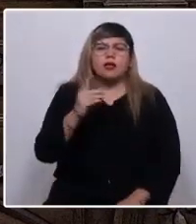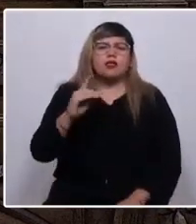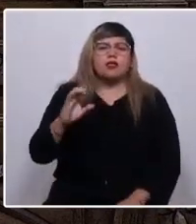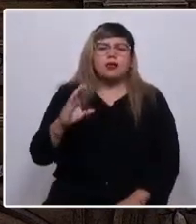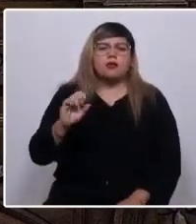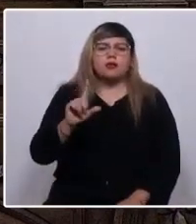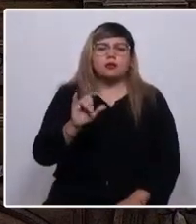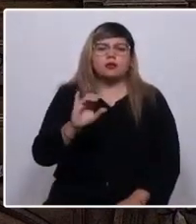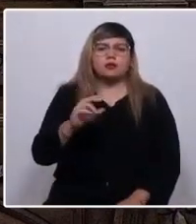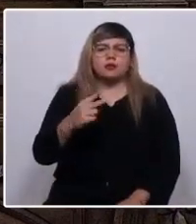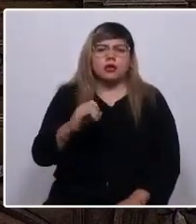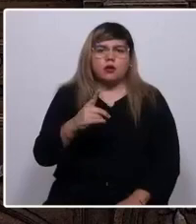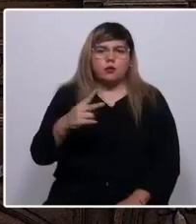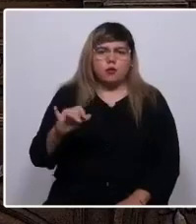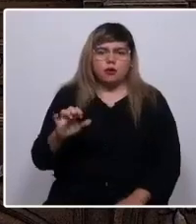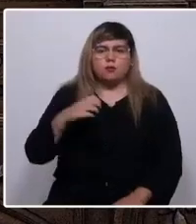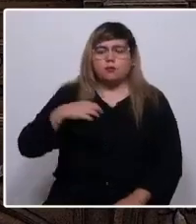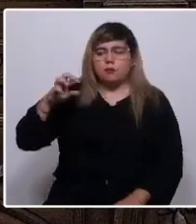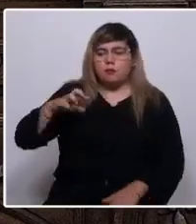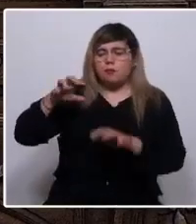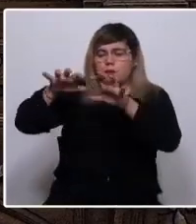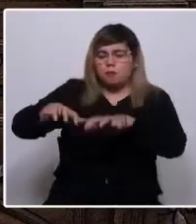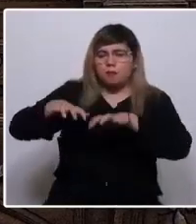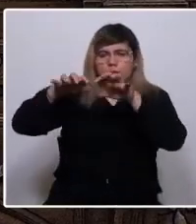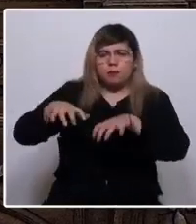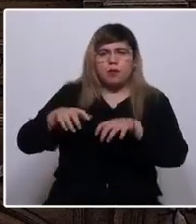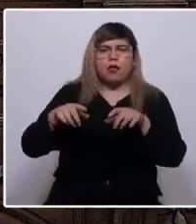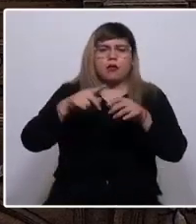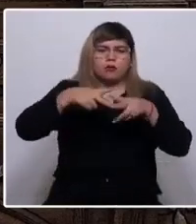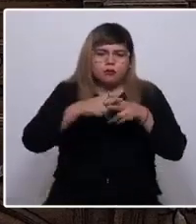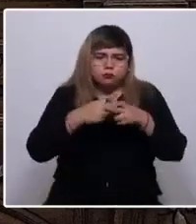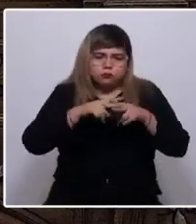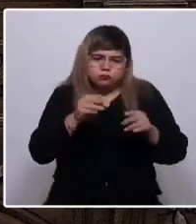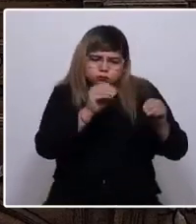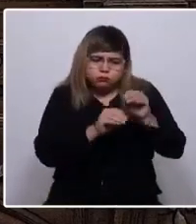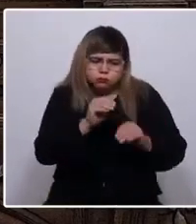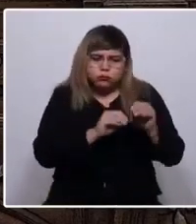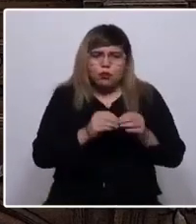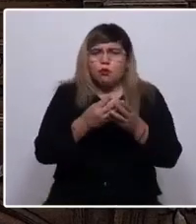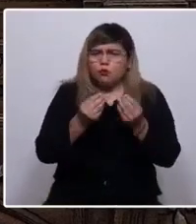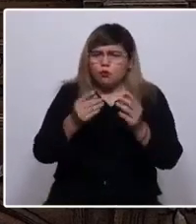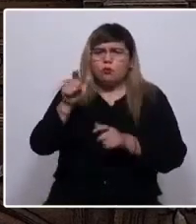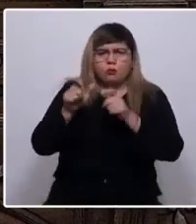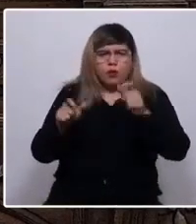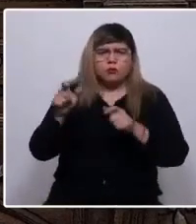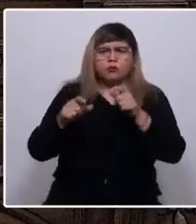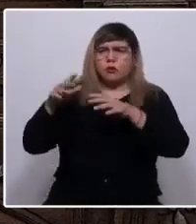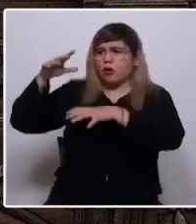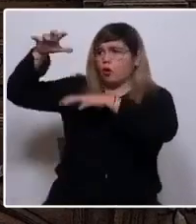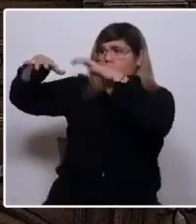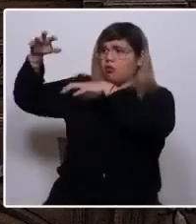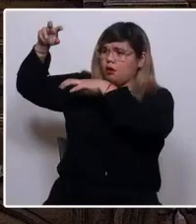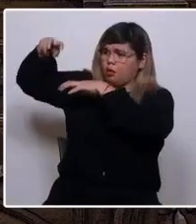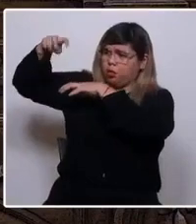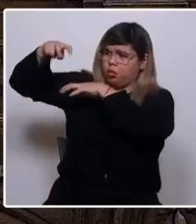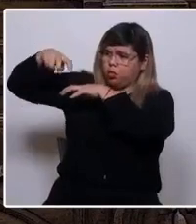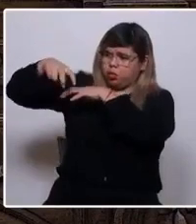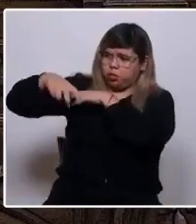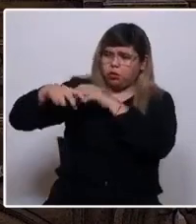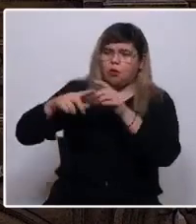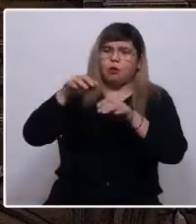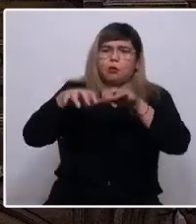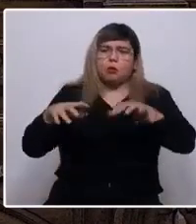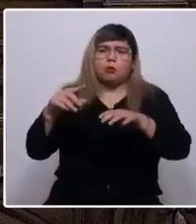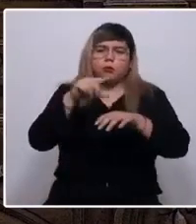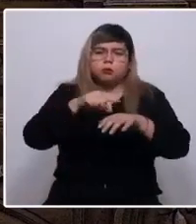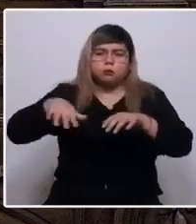padres, ganaderos, agricultores, artesanos. Como muchos bajaron desde la cordillera a la precordillera, con